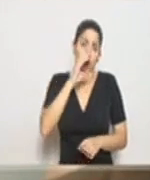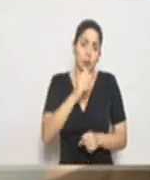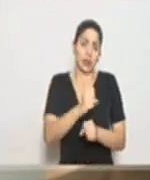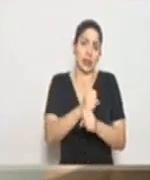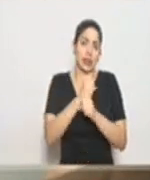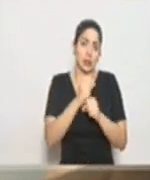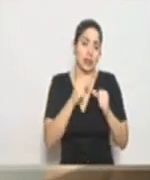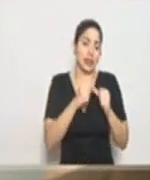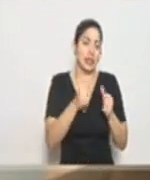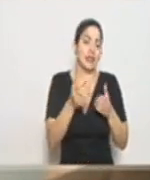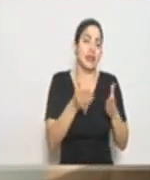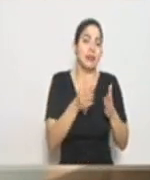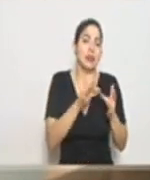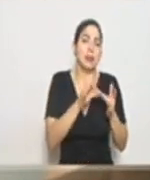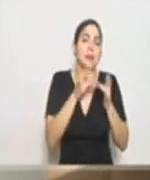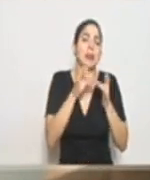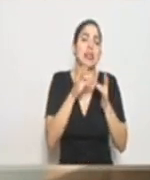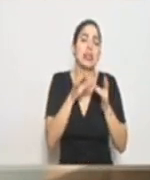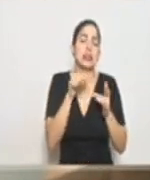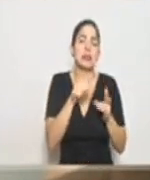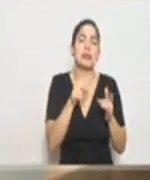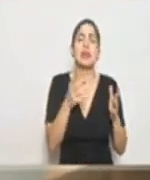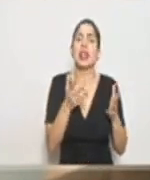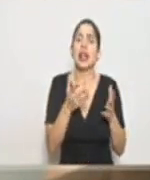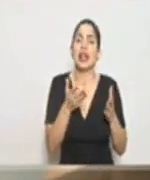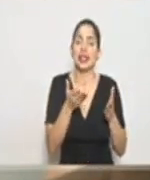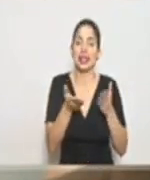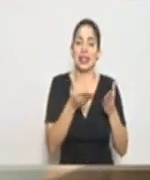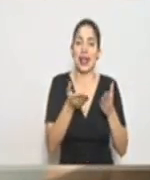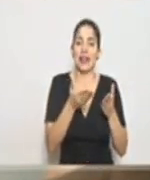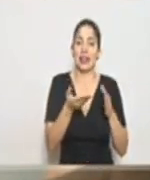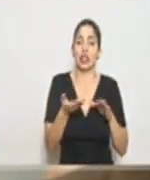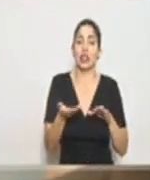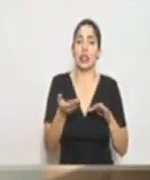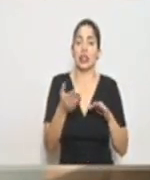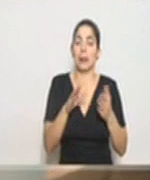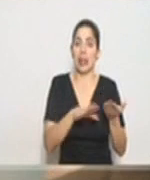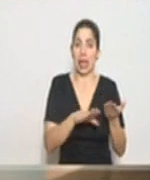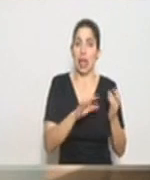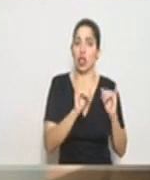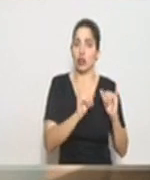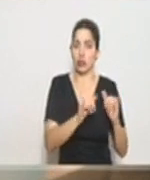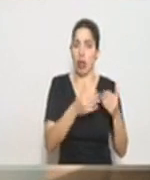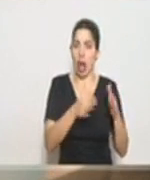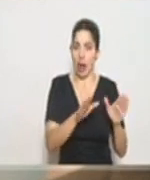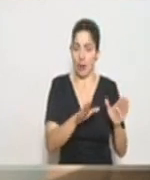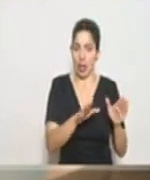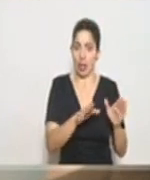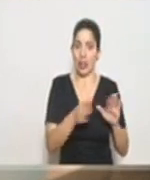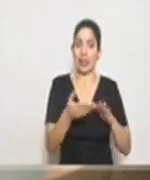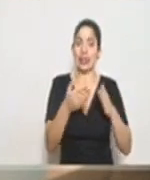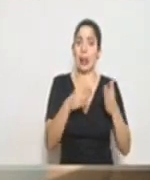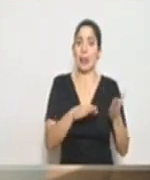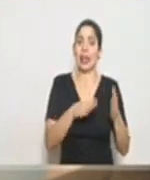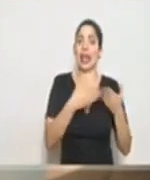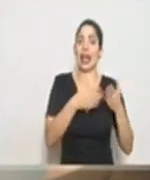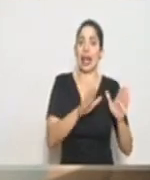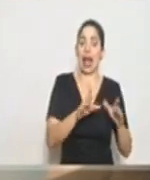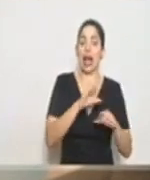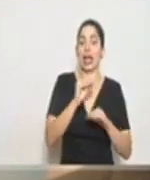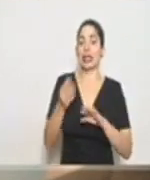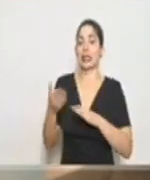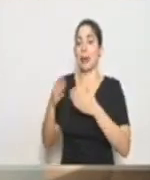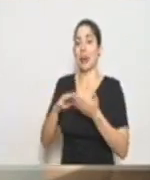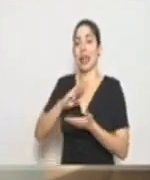servicios principales, en este caso los servicios de cementerios se mantienen abiertos, tanto el cementerio general como el